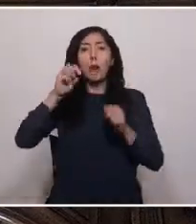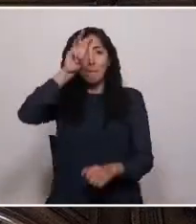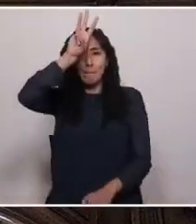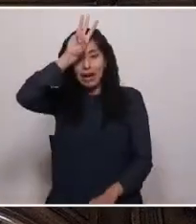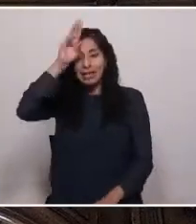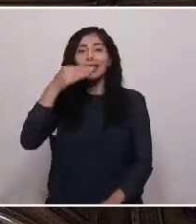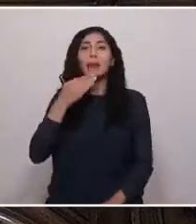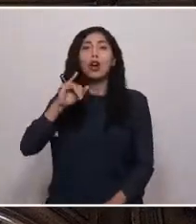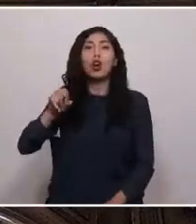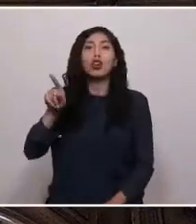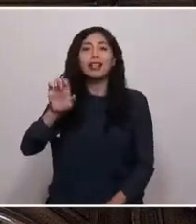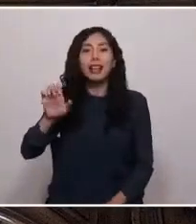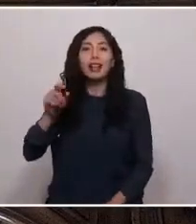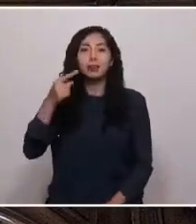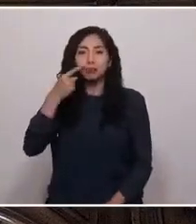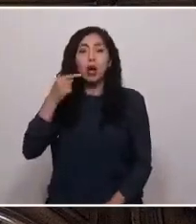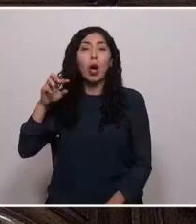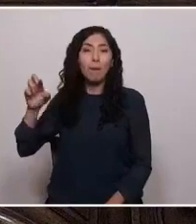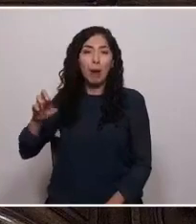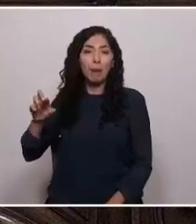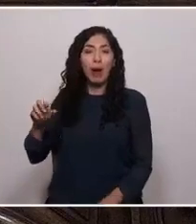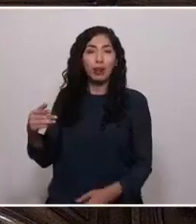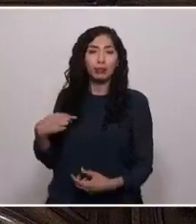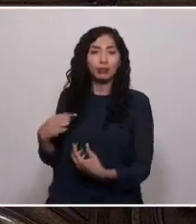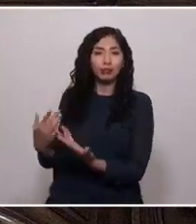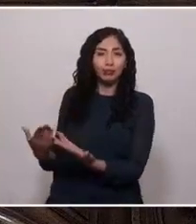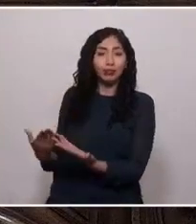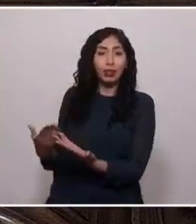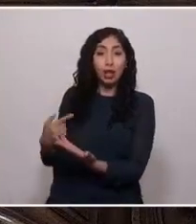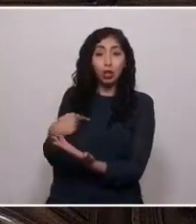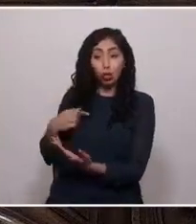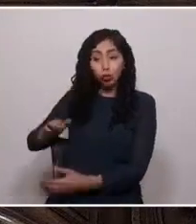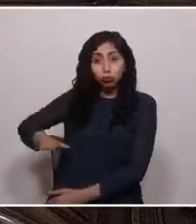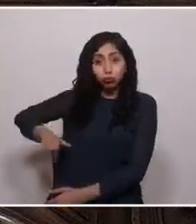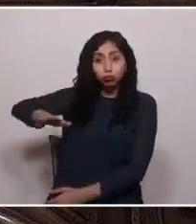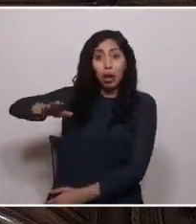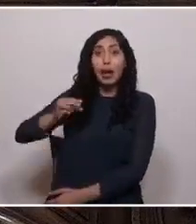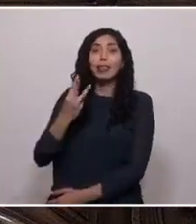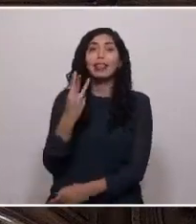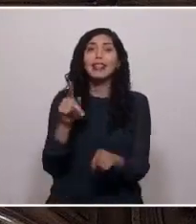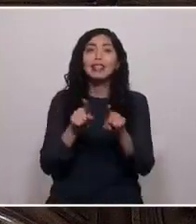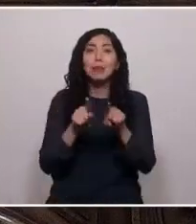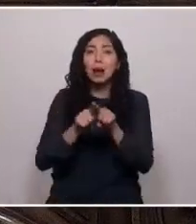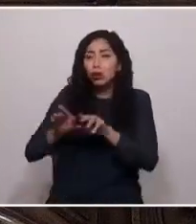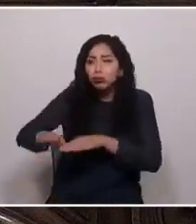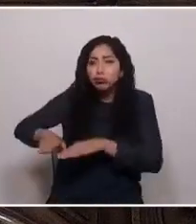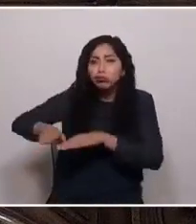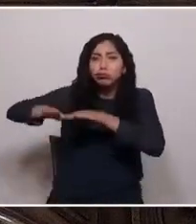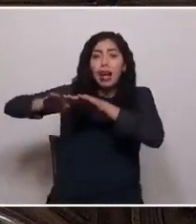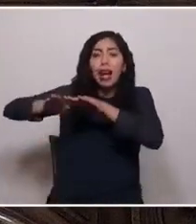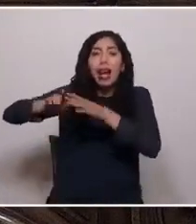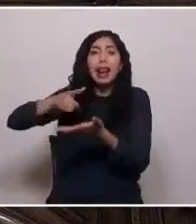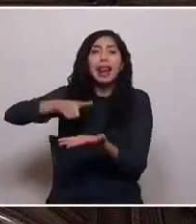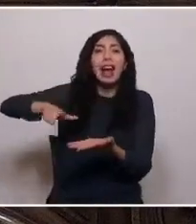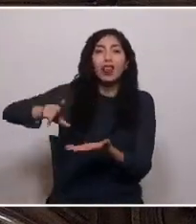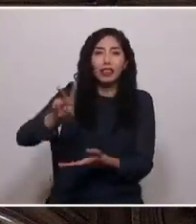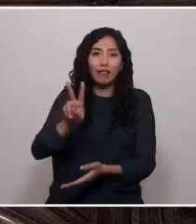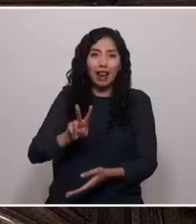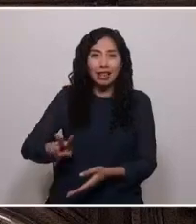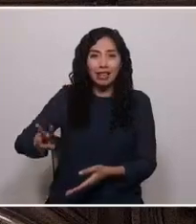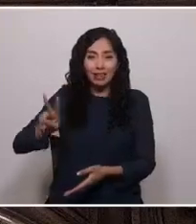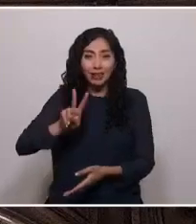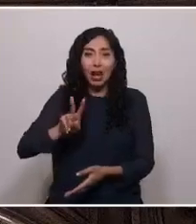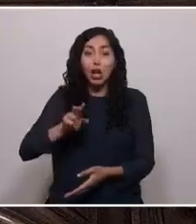Arevalo, campesino y obrero. Me crié junto a mis tres hermanos en los barrios bajos de Valdivia. Del liceo de niña pasé